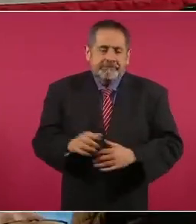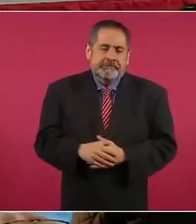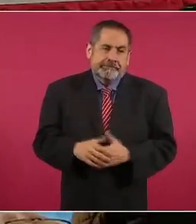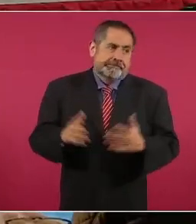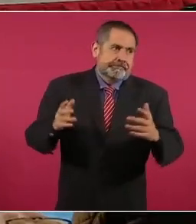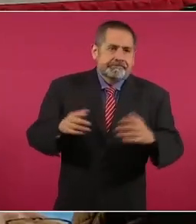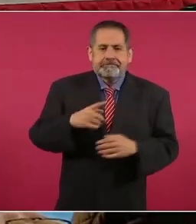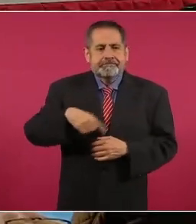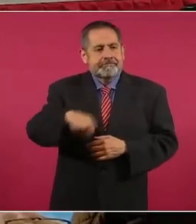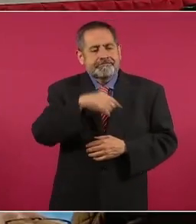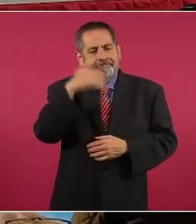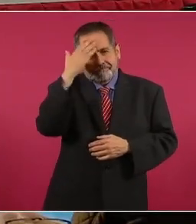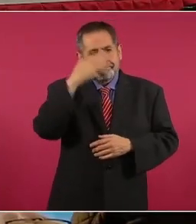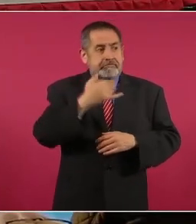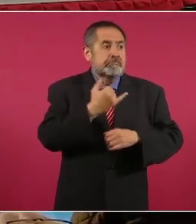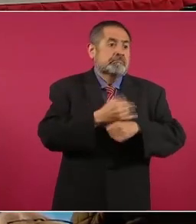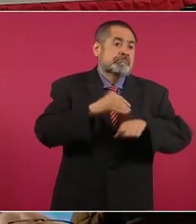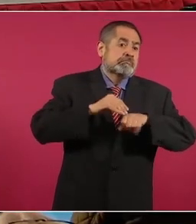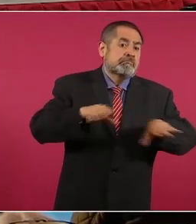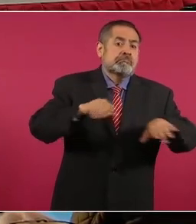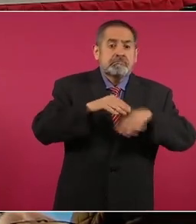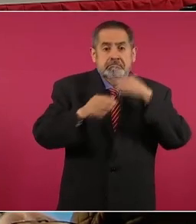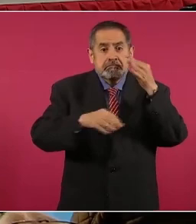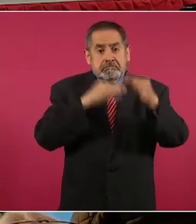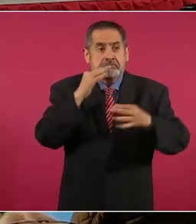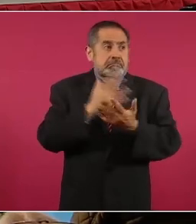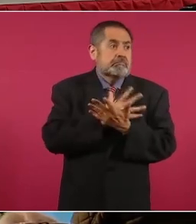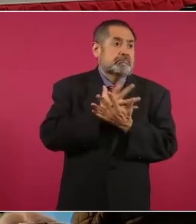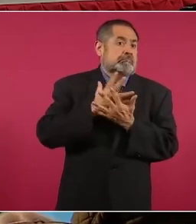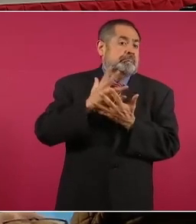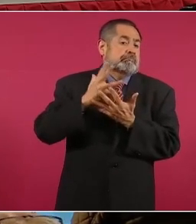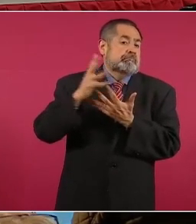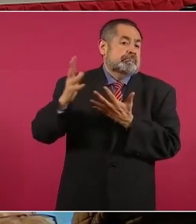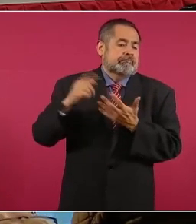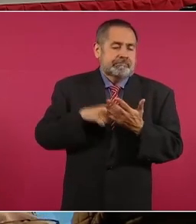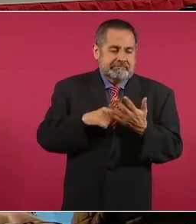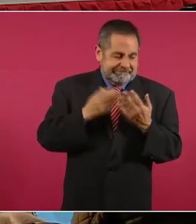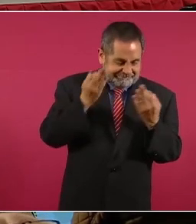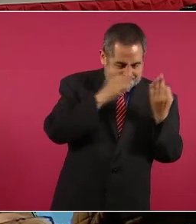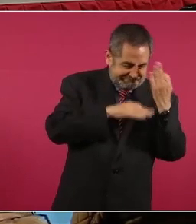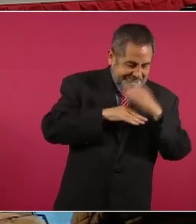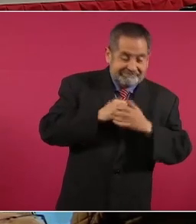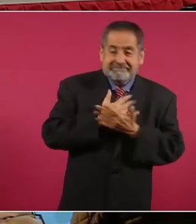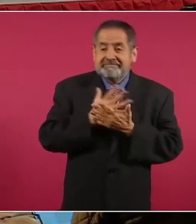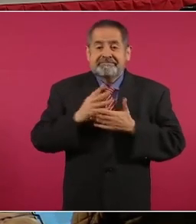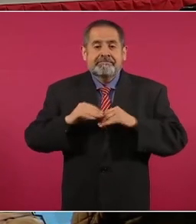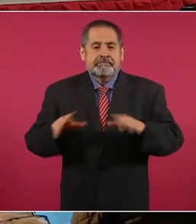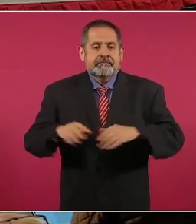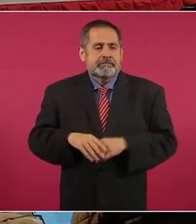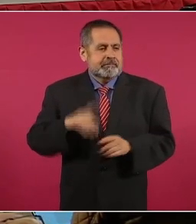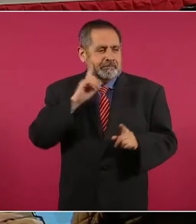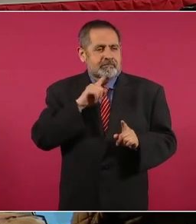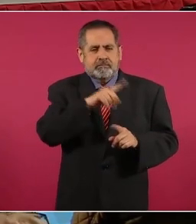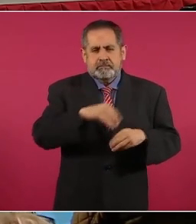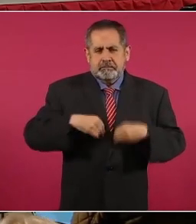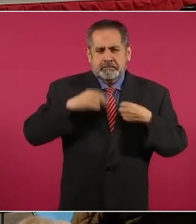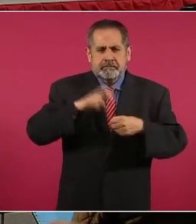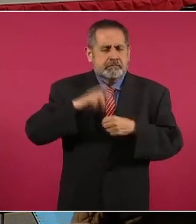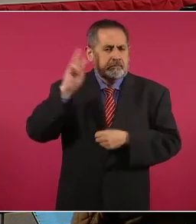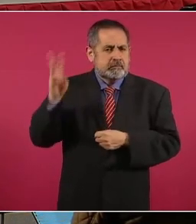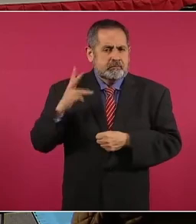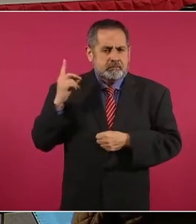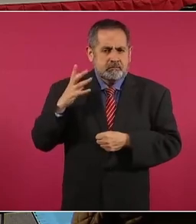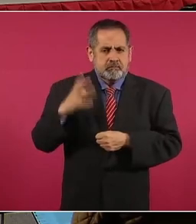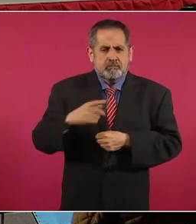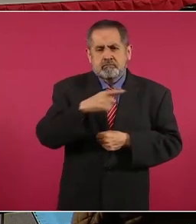comunicación y agencias de información dieron vuelo a la noticia falsa. La periodista Fincaden Washington sí se lanzó en